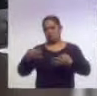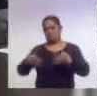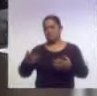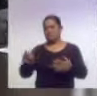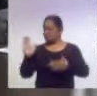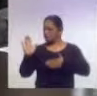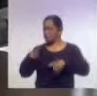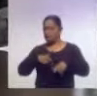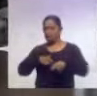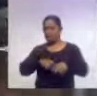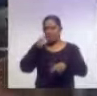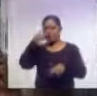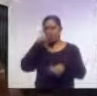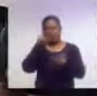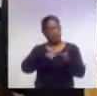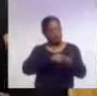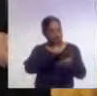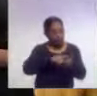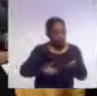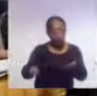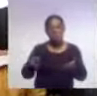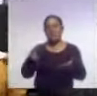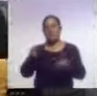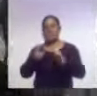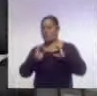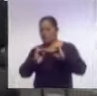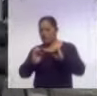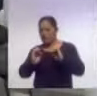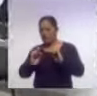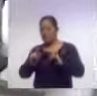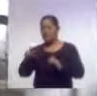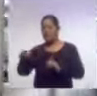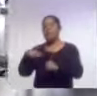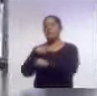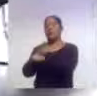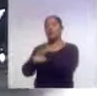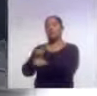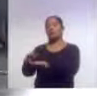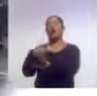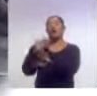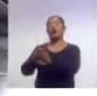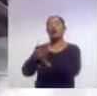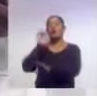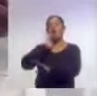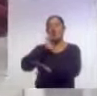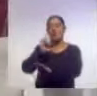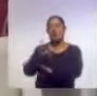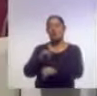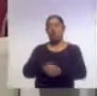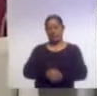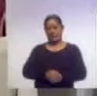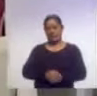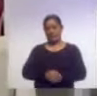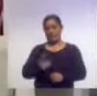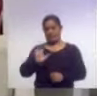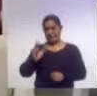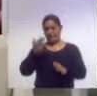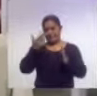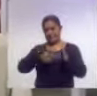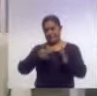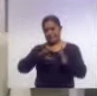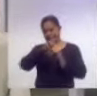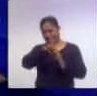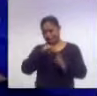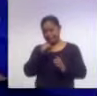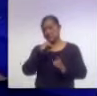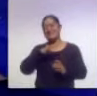erradicar y sancionar la violencia hacia las mujeres, al ampliar los conocimientos sobre una de las herramientas con las que se cuenta para la atención de